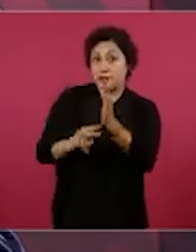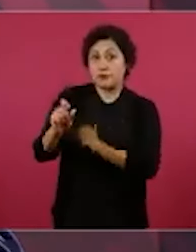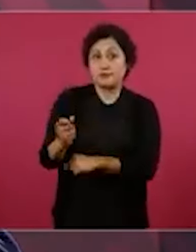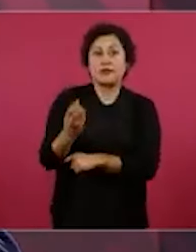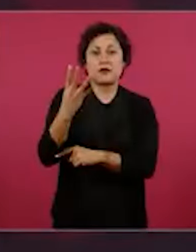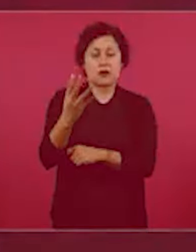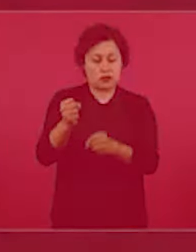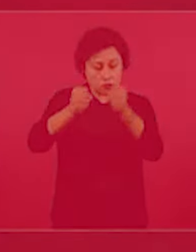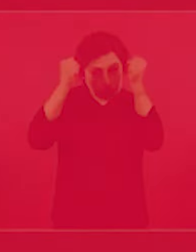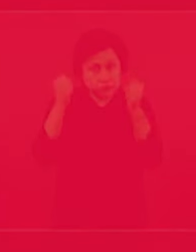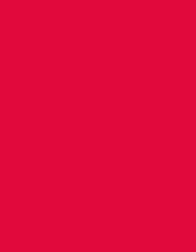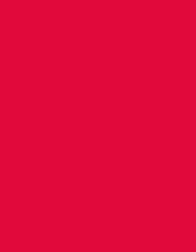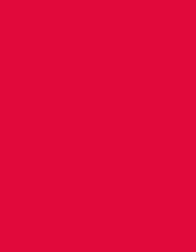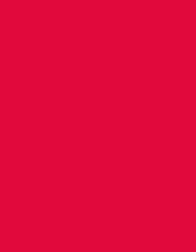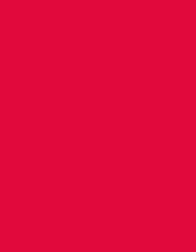de México.